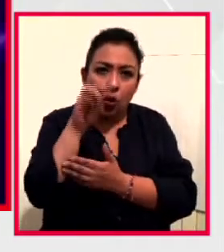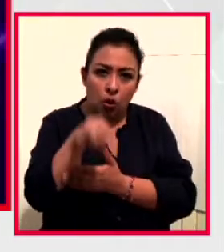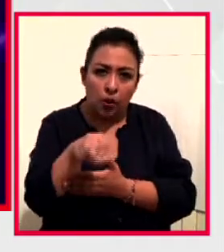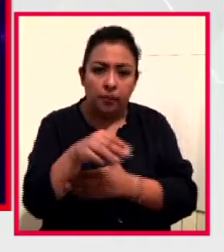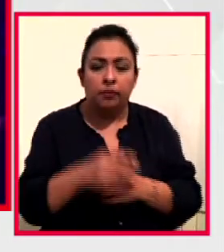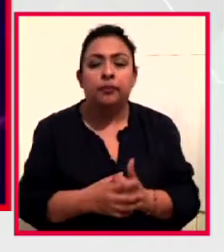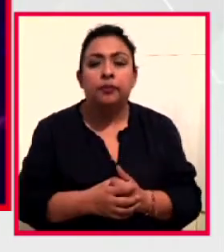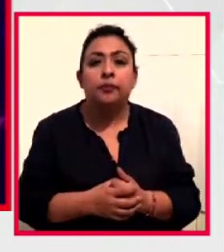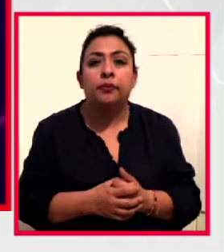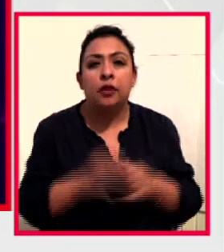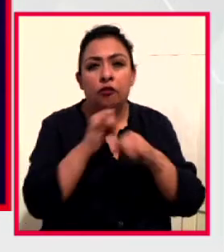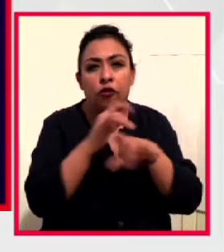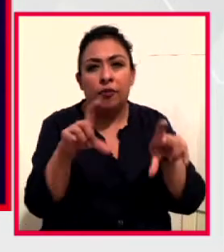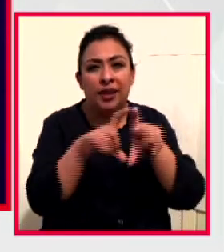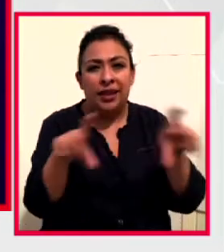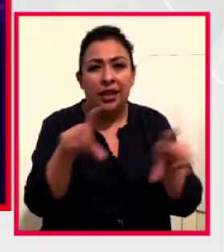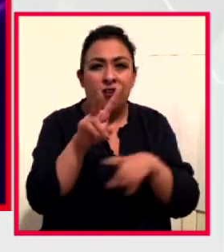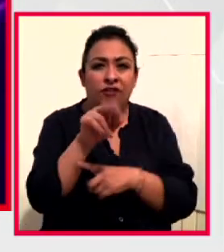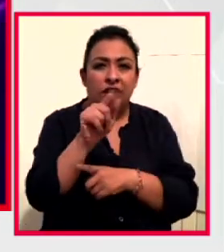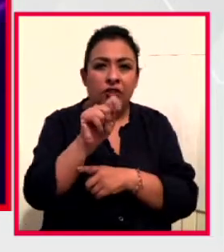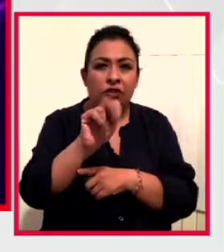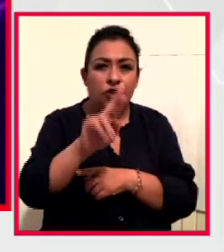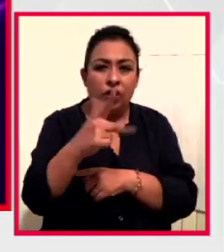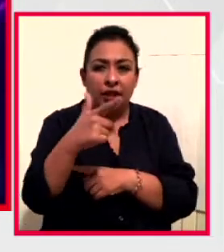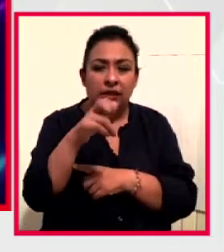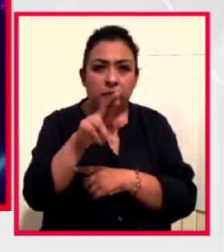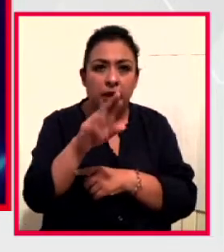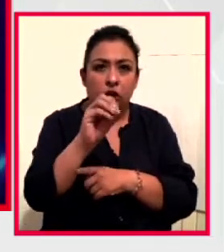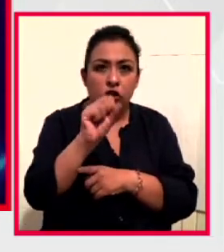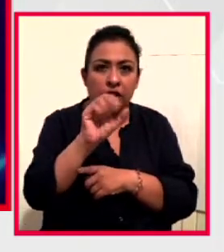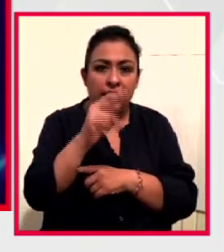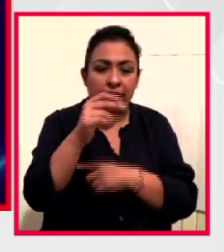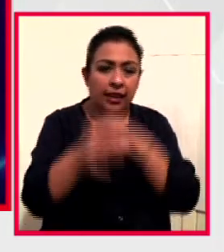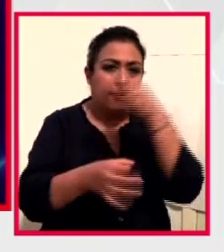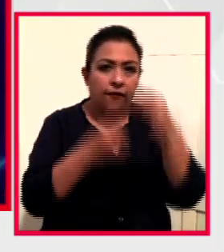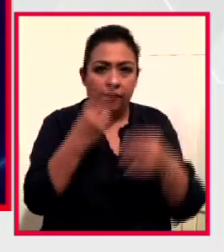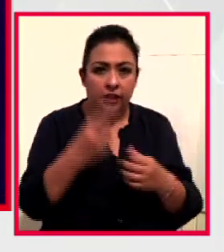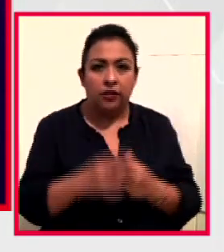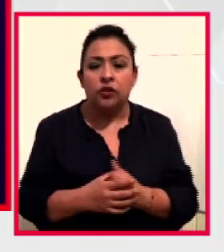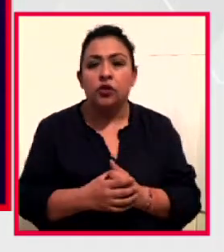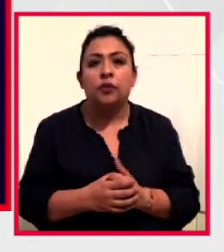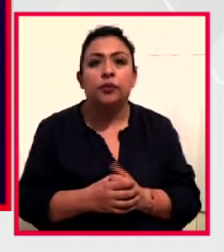Con información y texto de Víctor Gaspar, Óscar Helguera, Noticias 22.